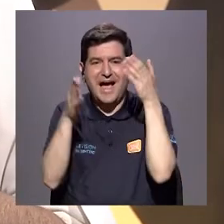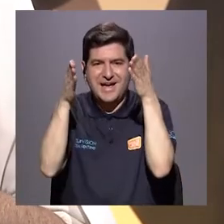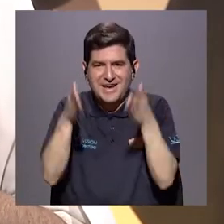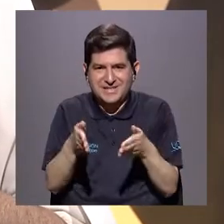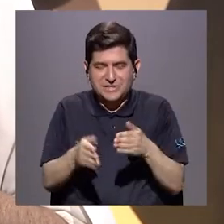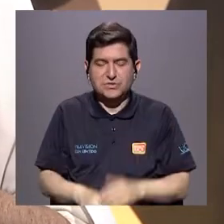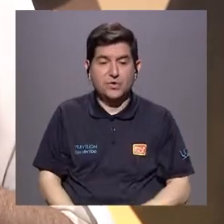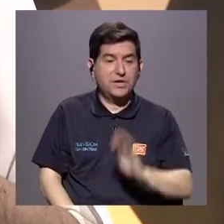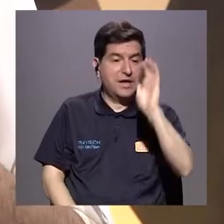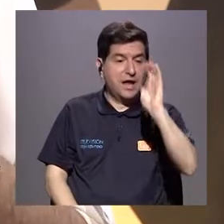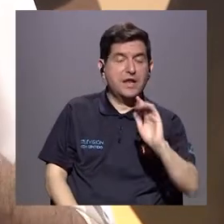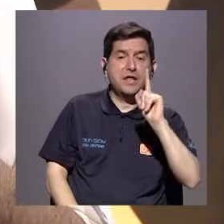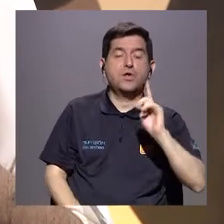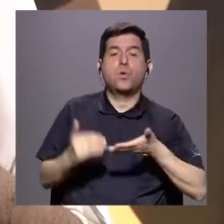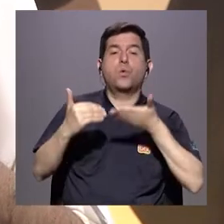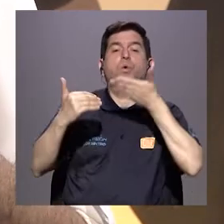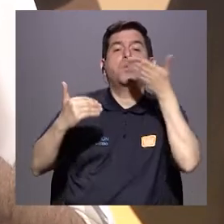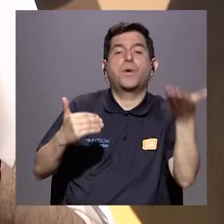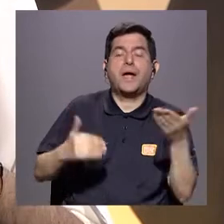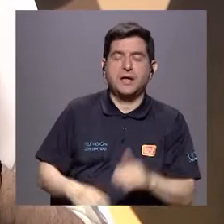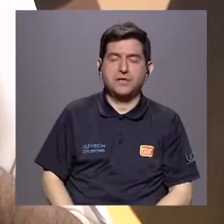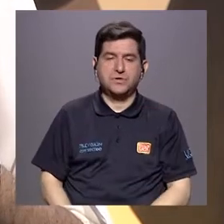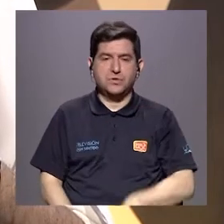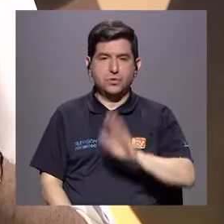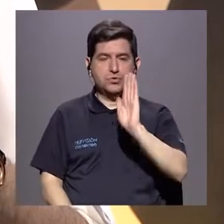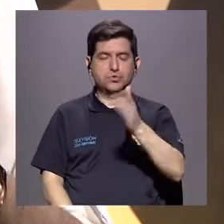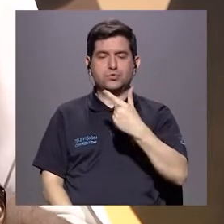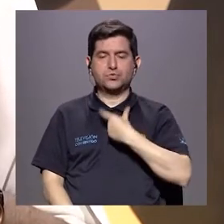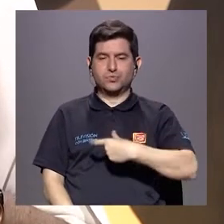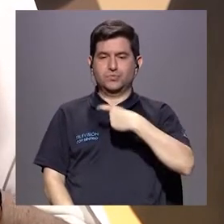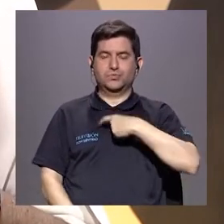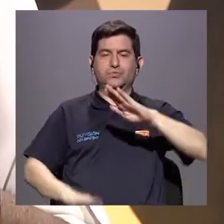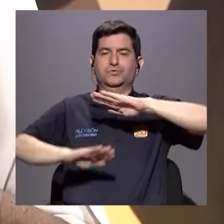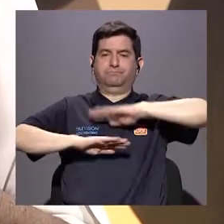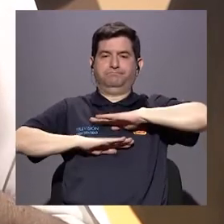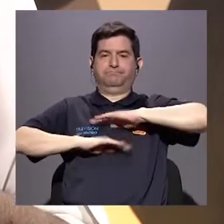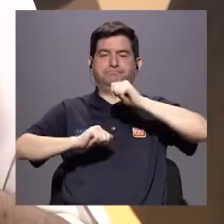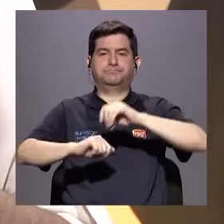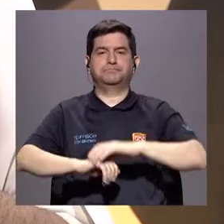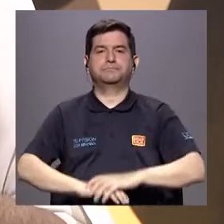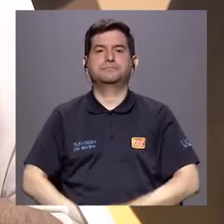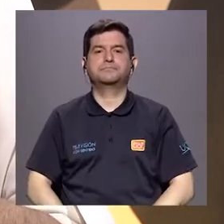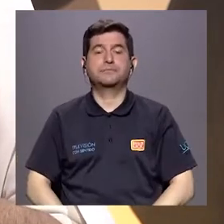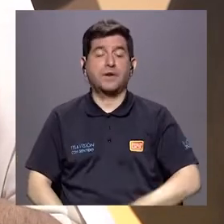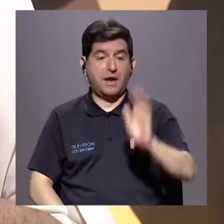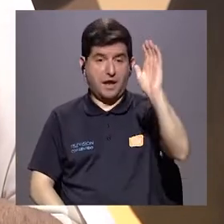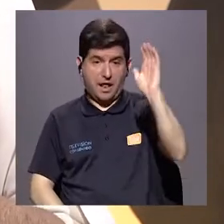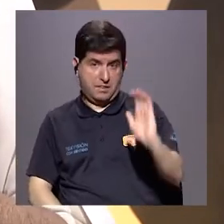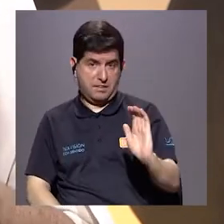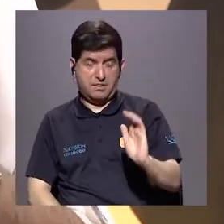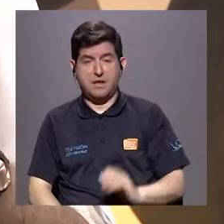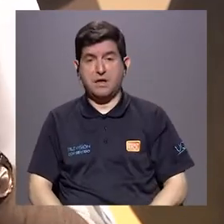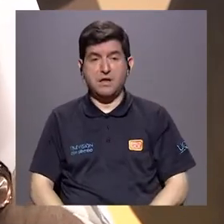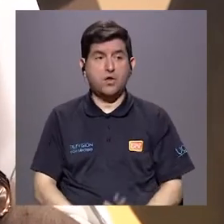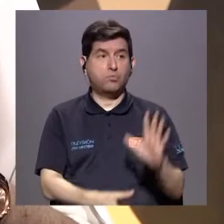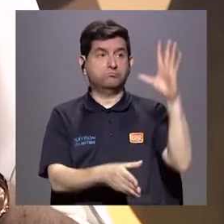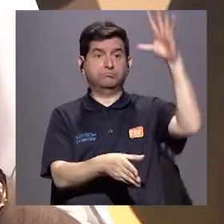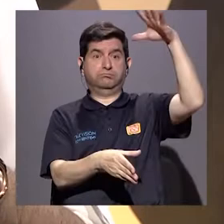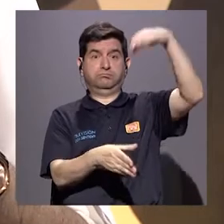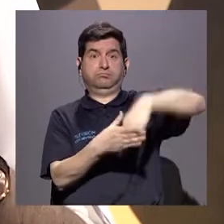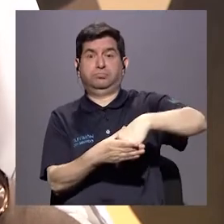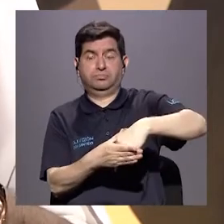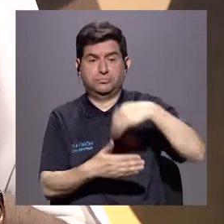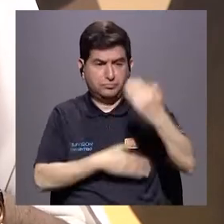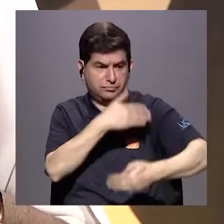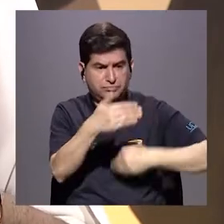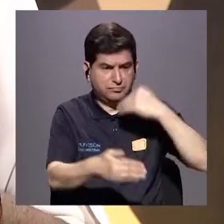convertir al niño en un objeto para su satisfacción, ¿verdad? Entonces, el niño se ve involucrado